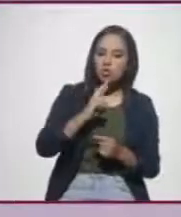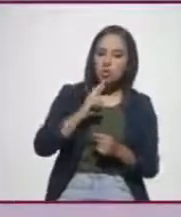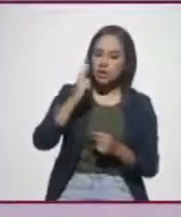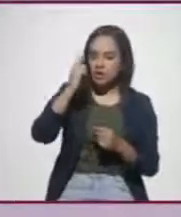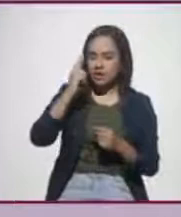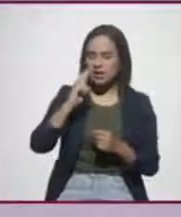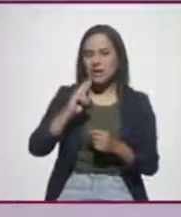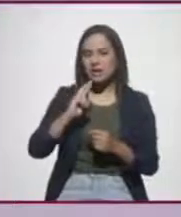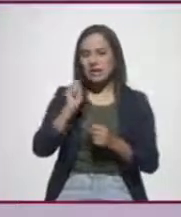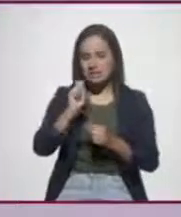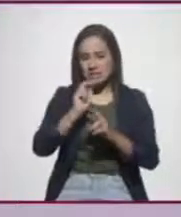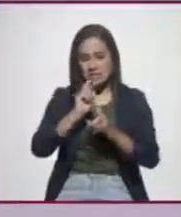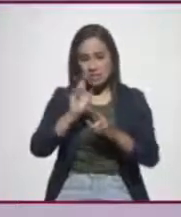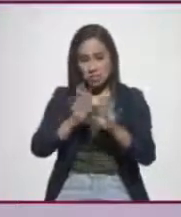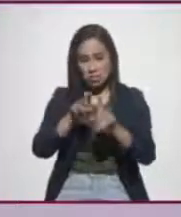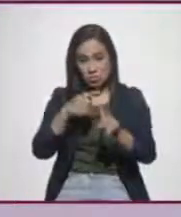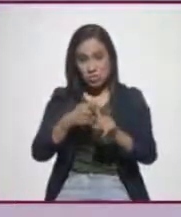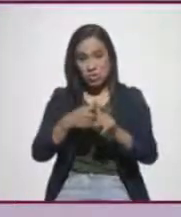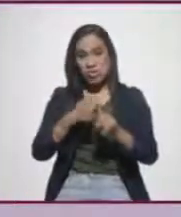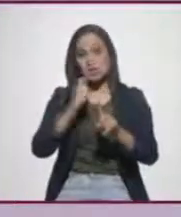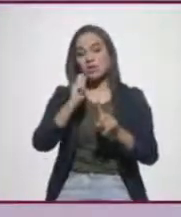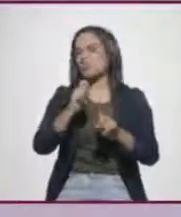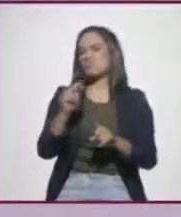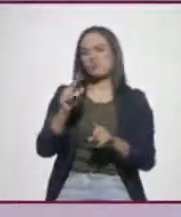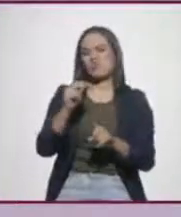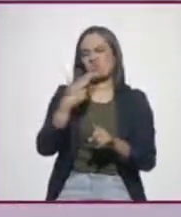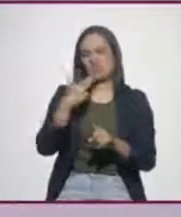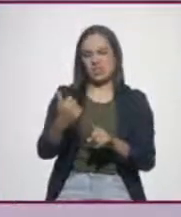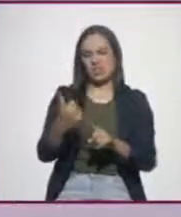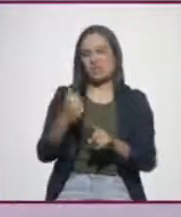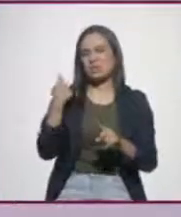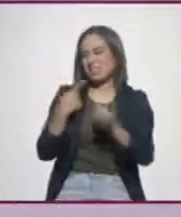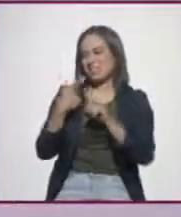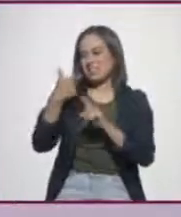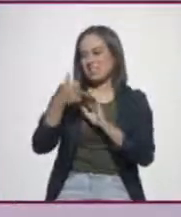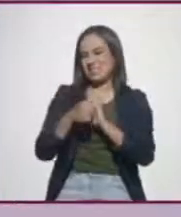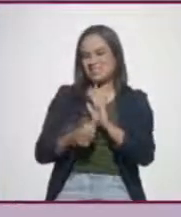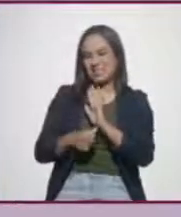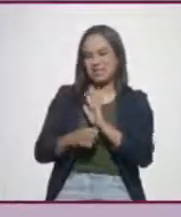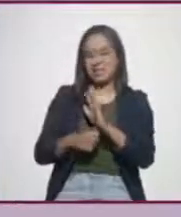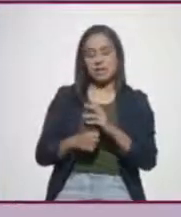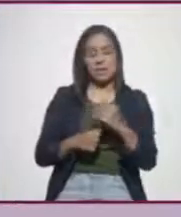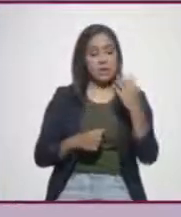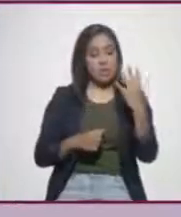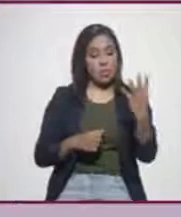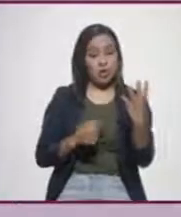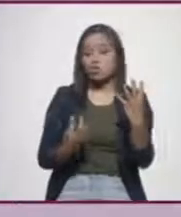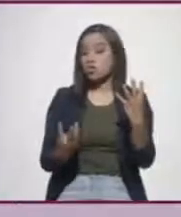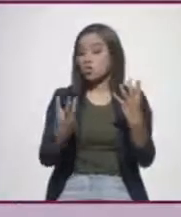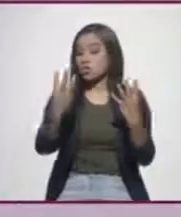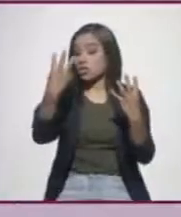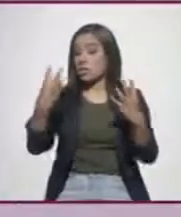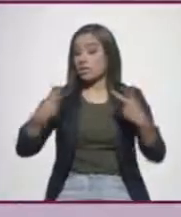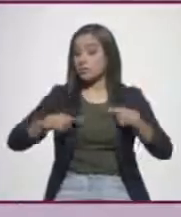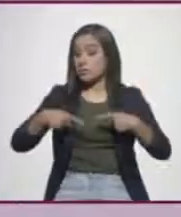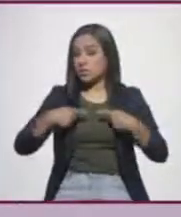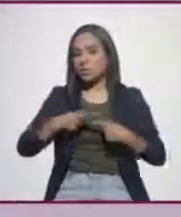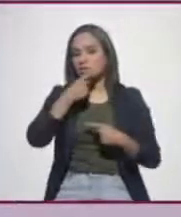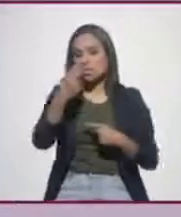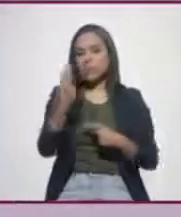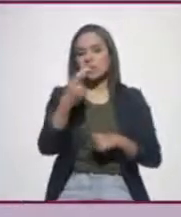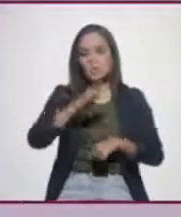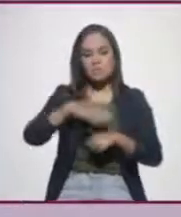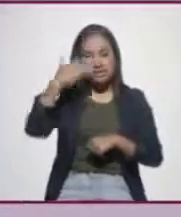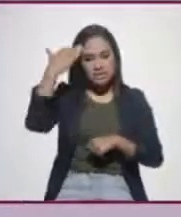tiempo para cuatro resultados, obviamente a seis meses, prácticamente tres de cada cuatro mexicanos consideran que se necesita más